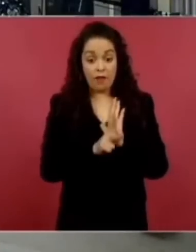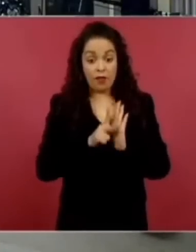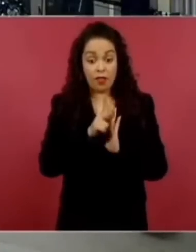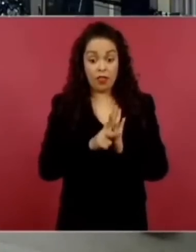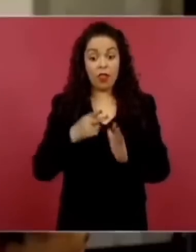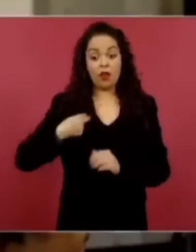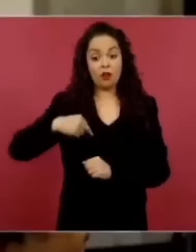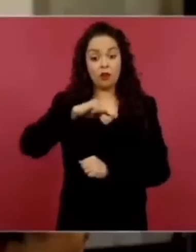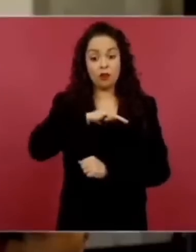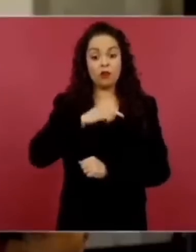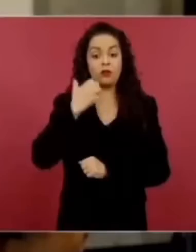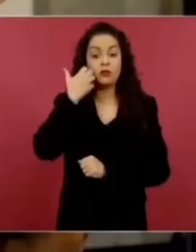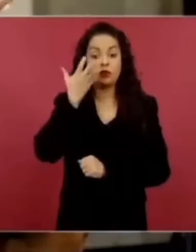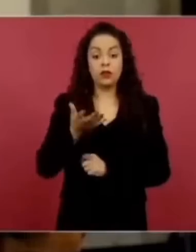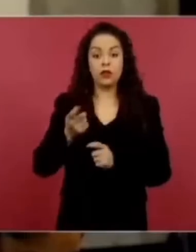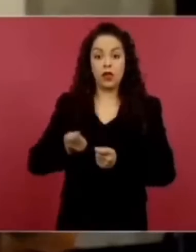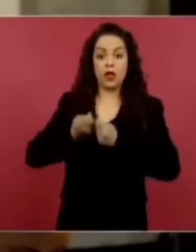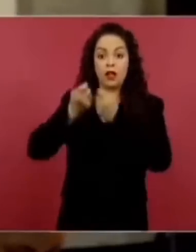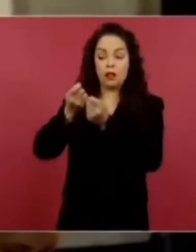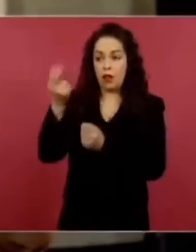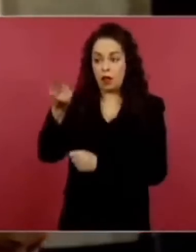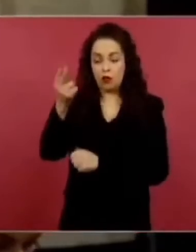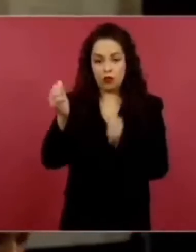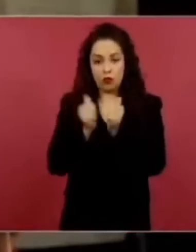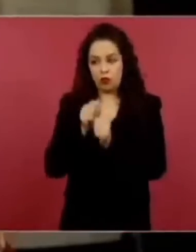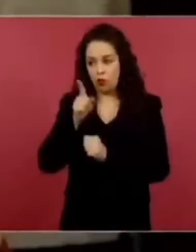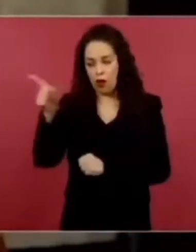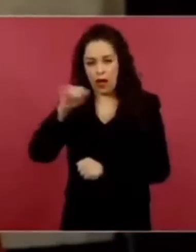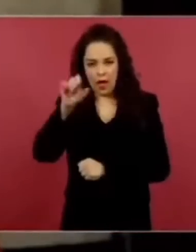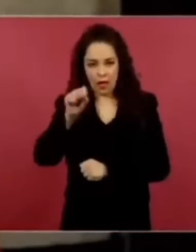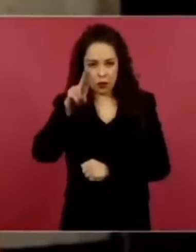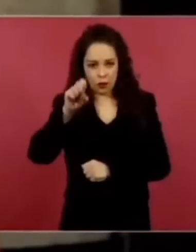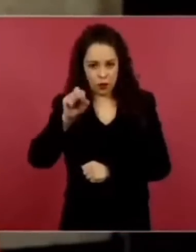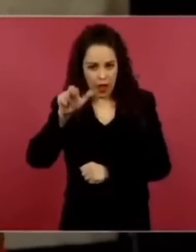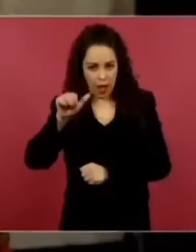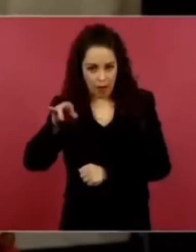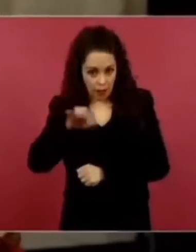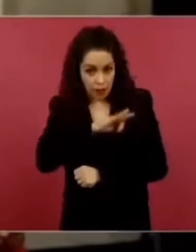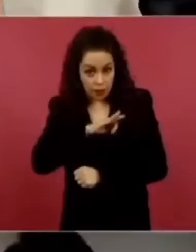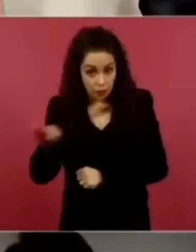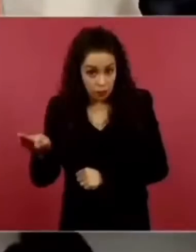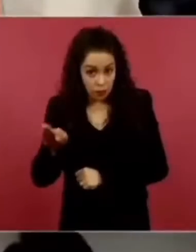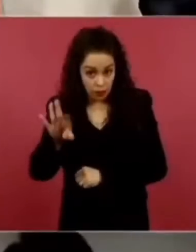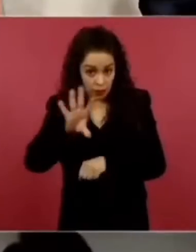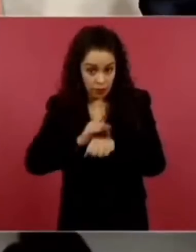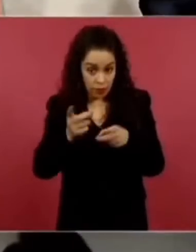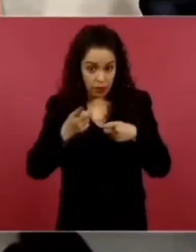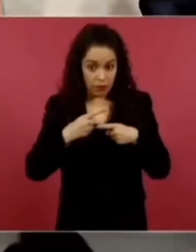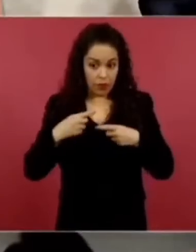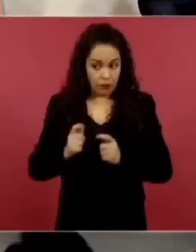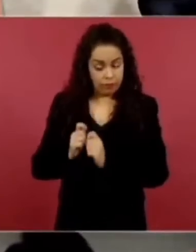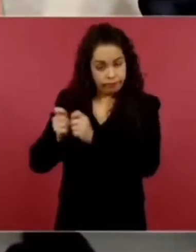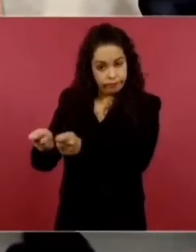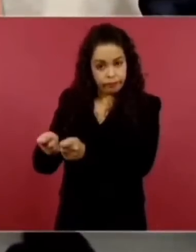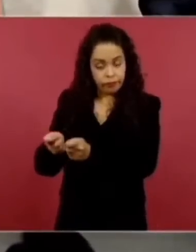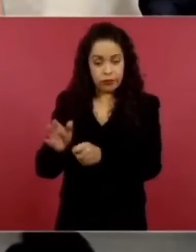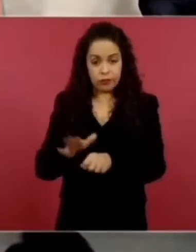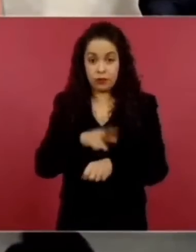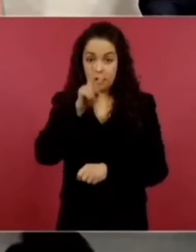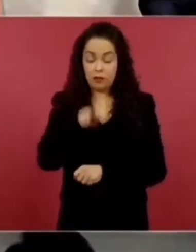entregarlos a ustedes, a través de Jesús Ramírez, si eso es posible, porque nos parece que es